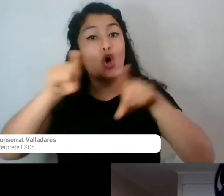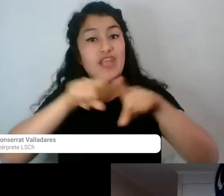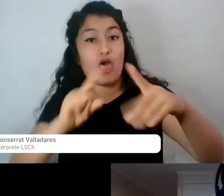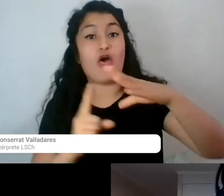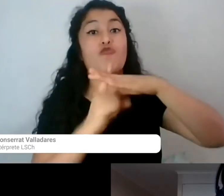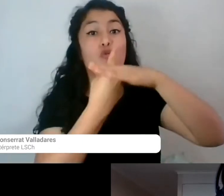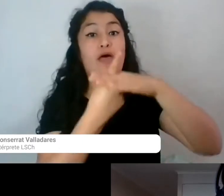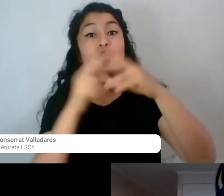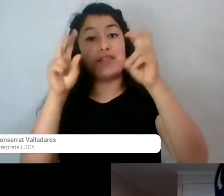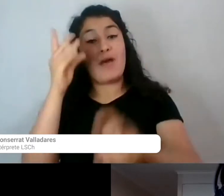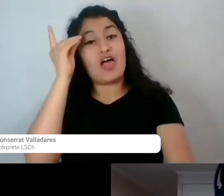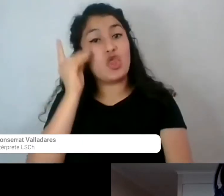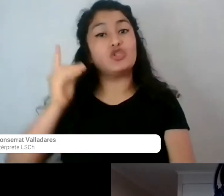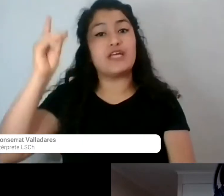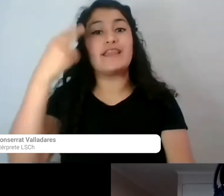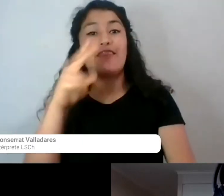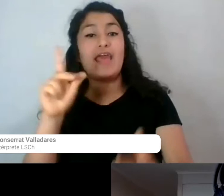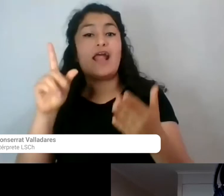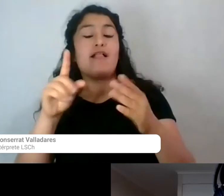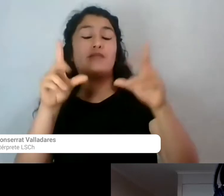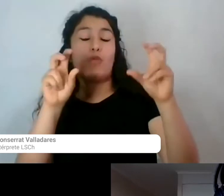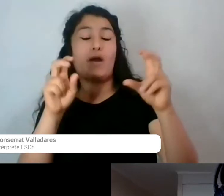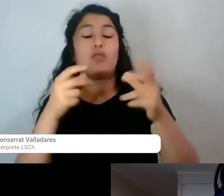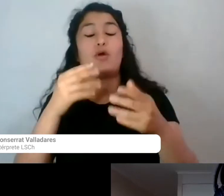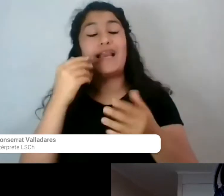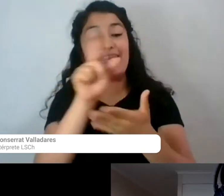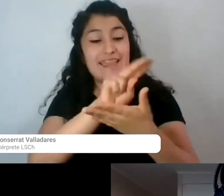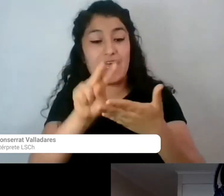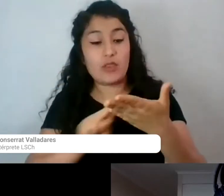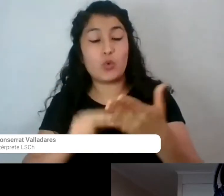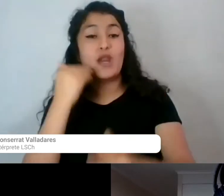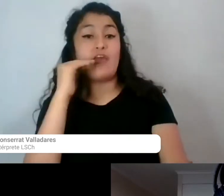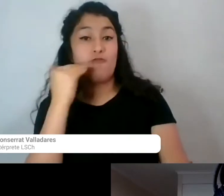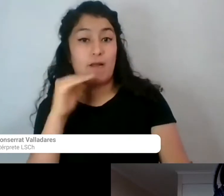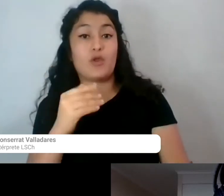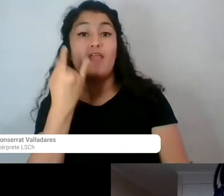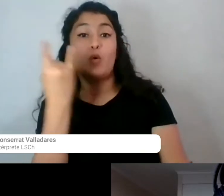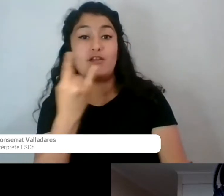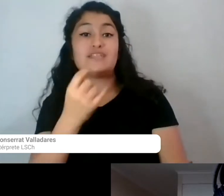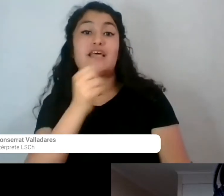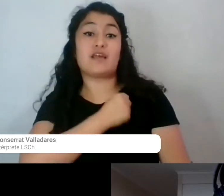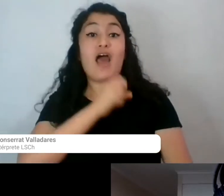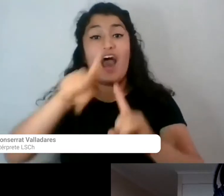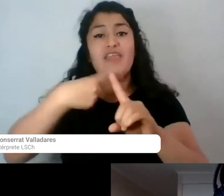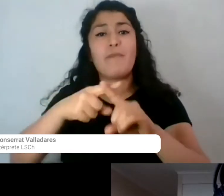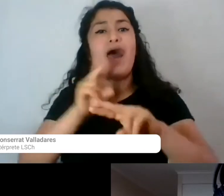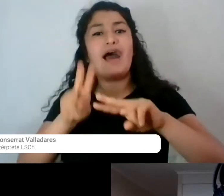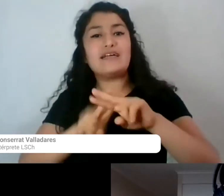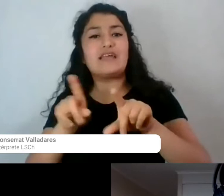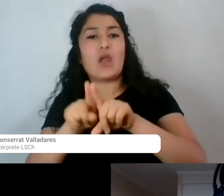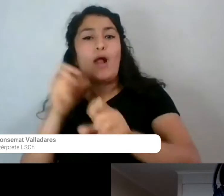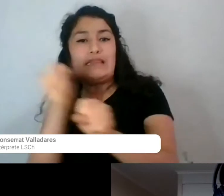diplomado en literatura infantil y juvenil del IDEA USACH y además imparte talleres de lectura y escritura creativa.